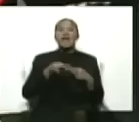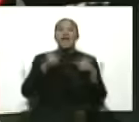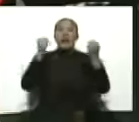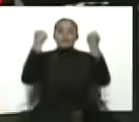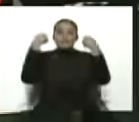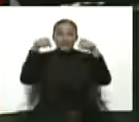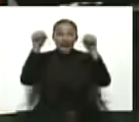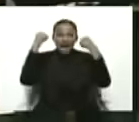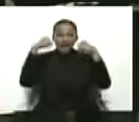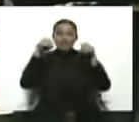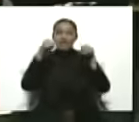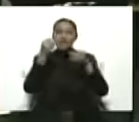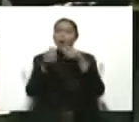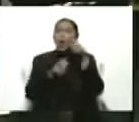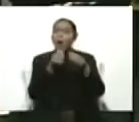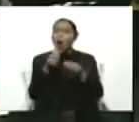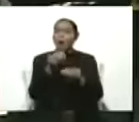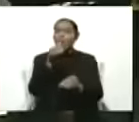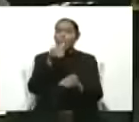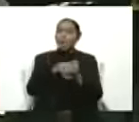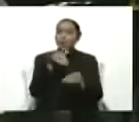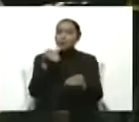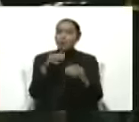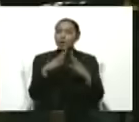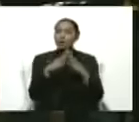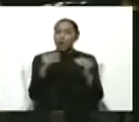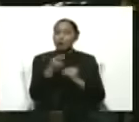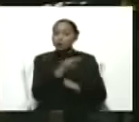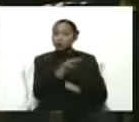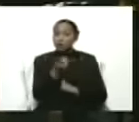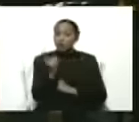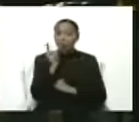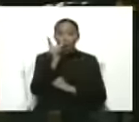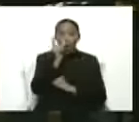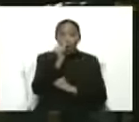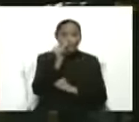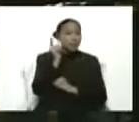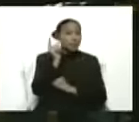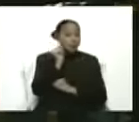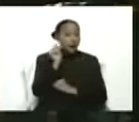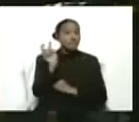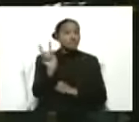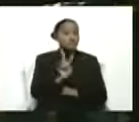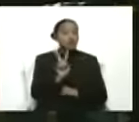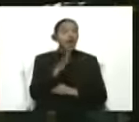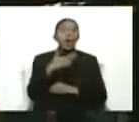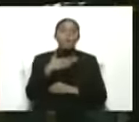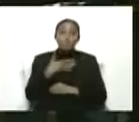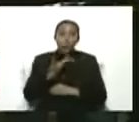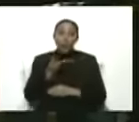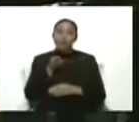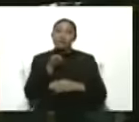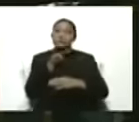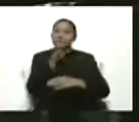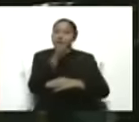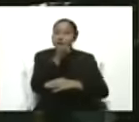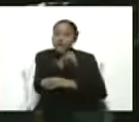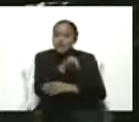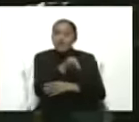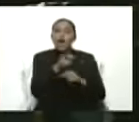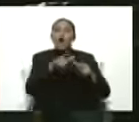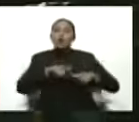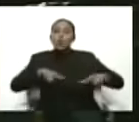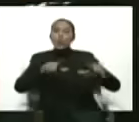donde todos, todas las venezolanas pueden acudir a los centros que están autorizados